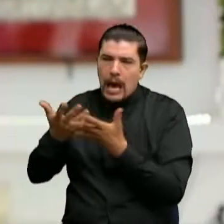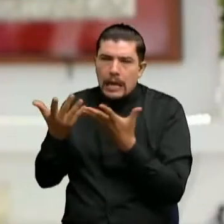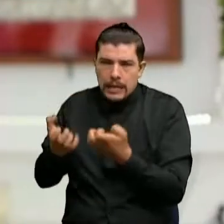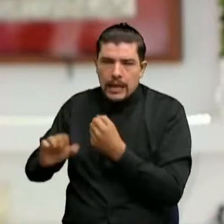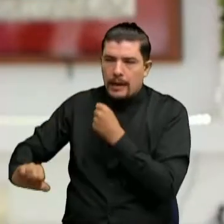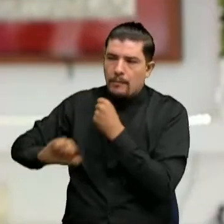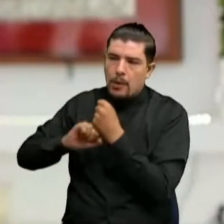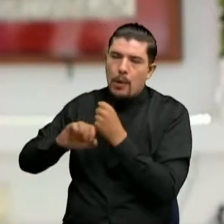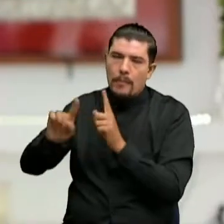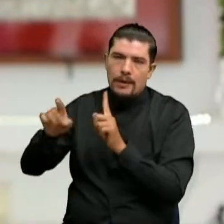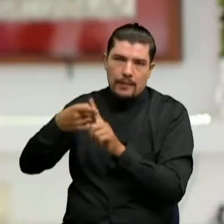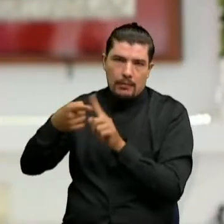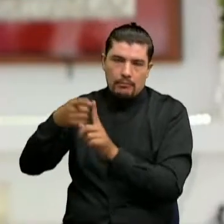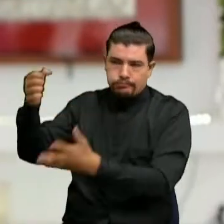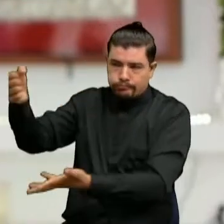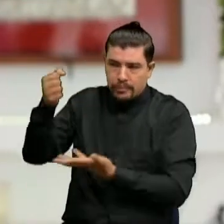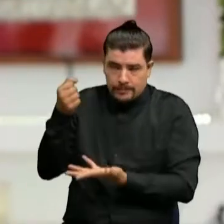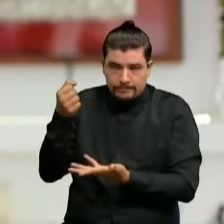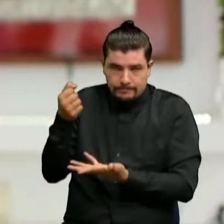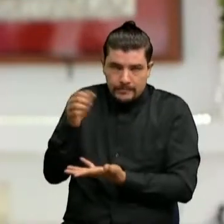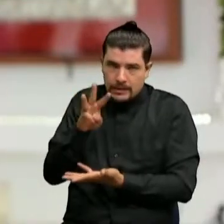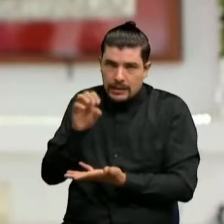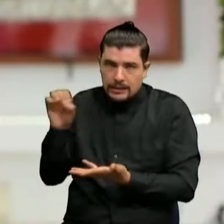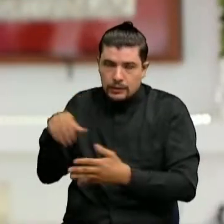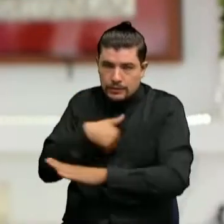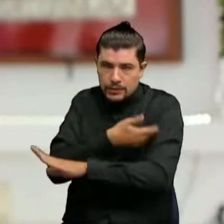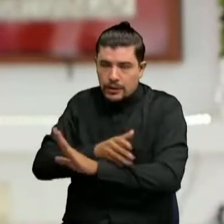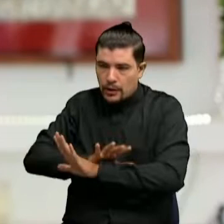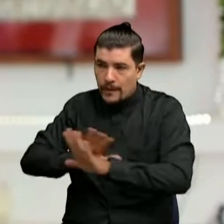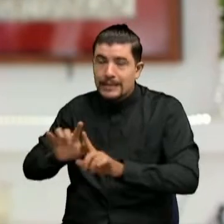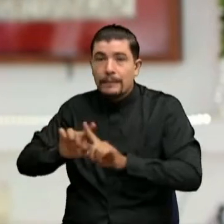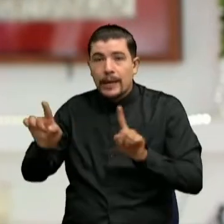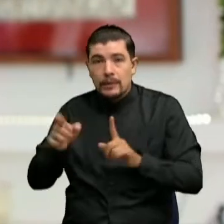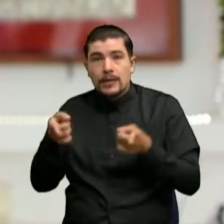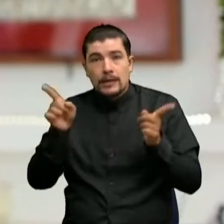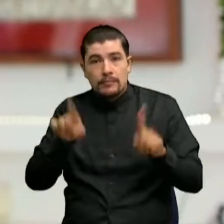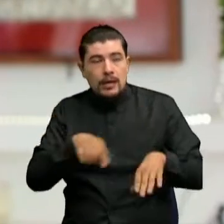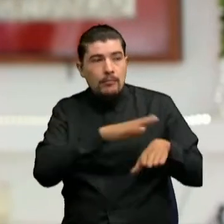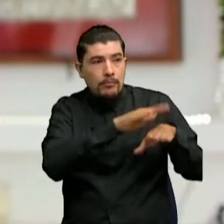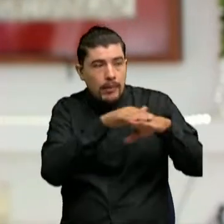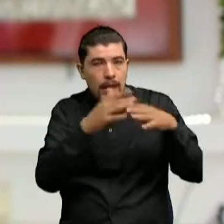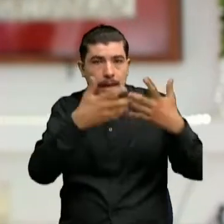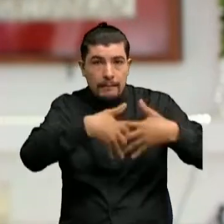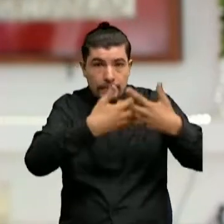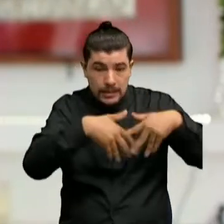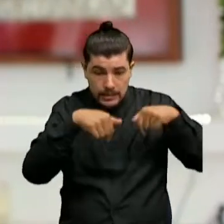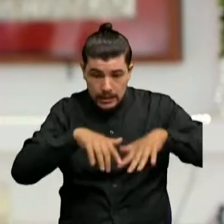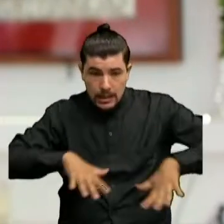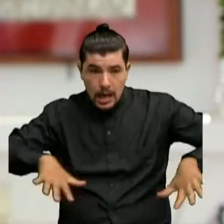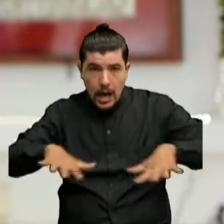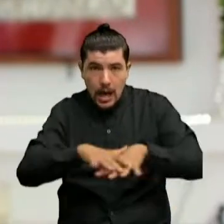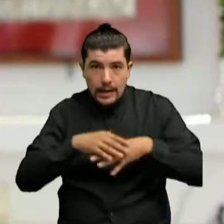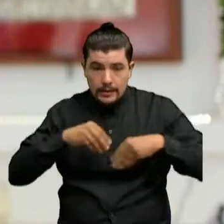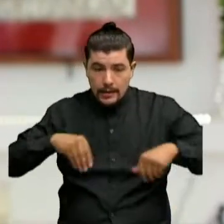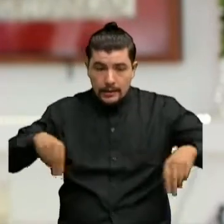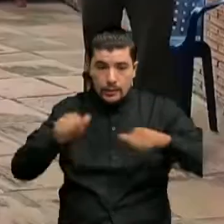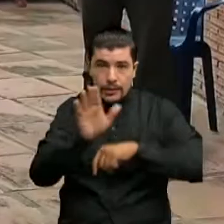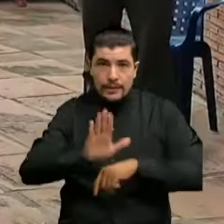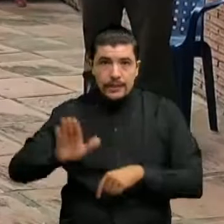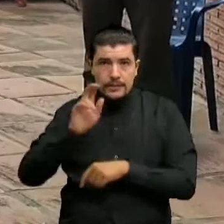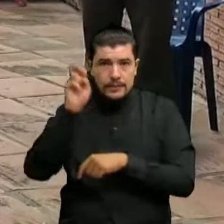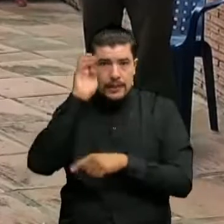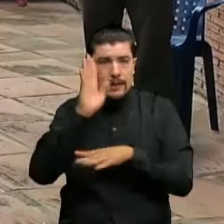económico Si bien sabemos que no es ni el comienzo Pero empezar a tocar también empresas Aquí en el territorio norte